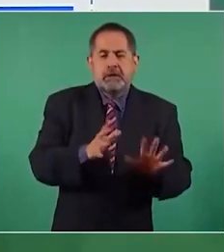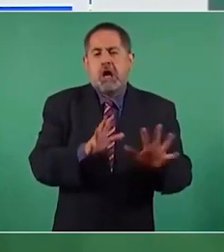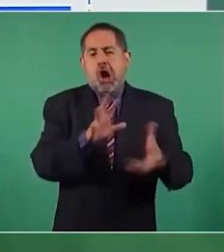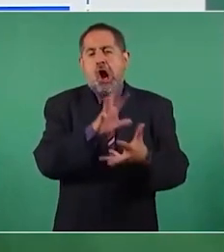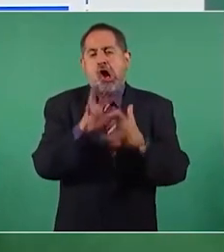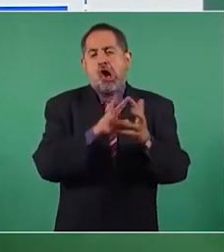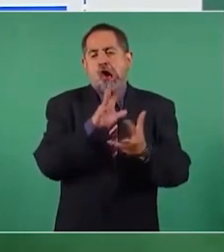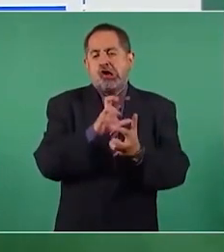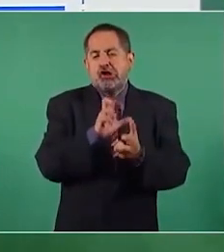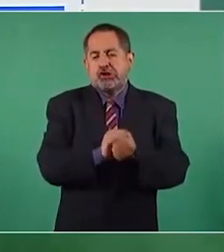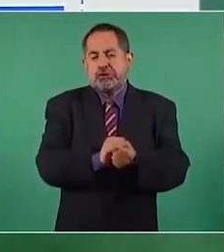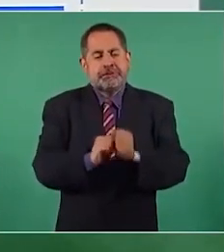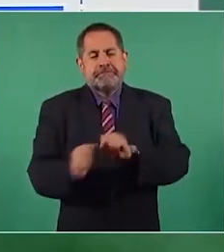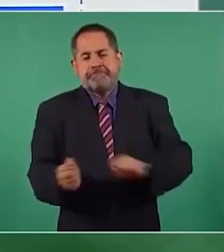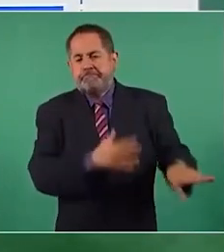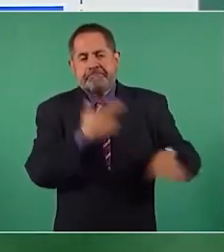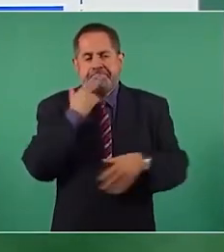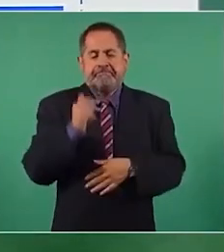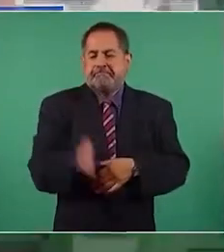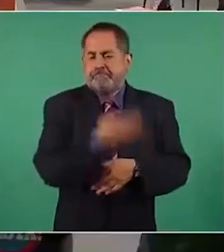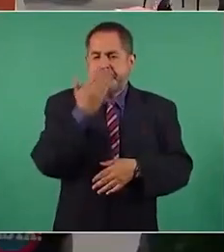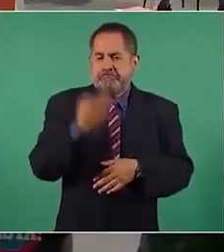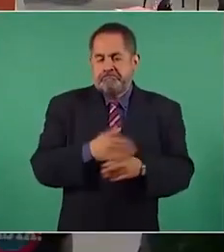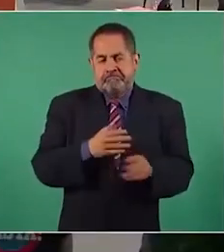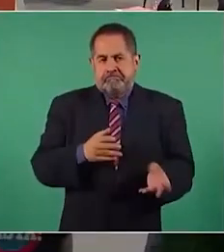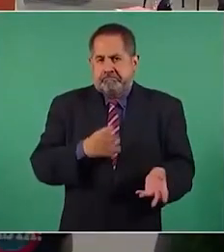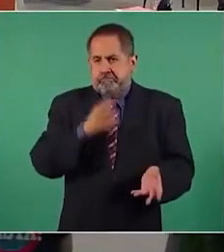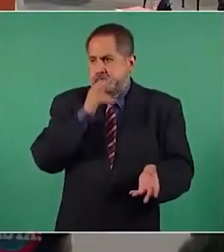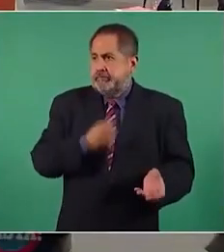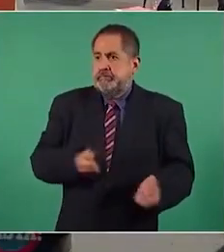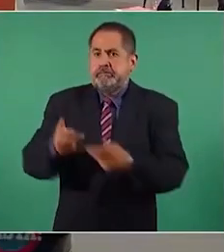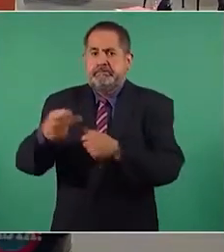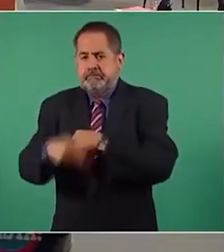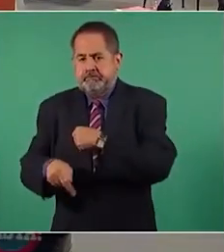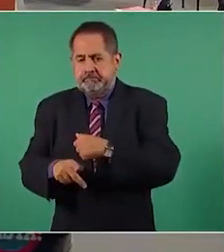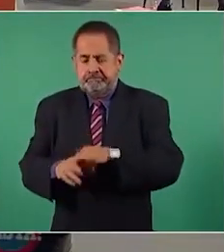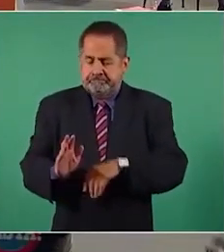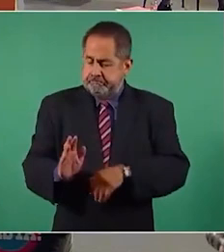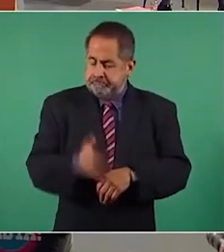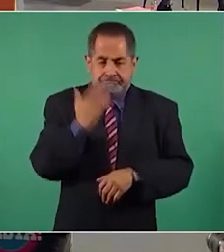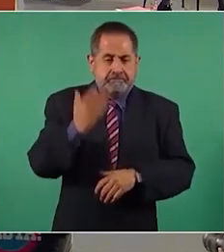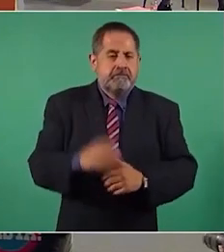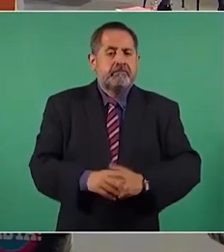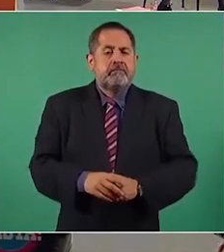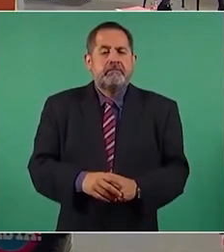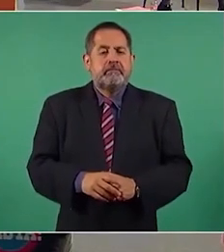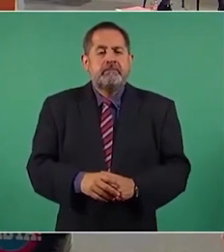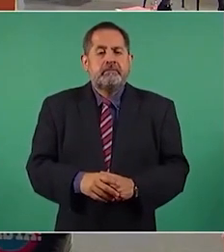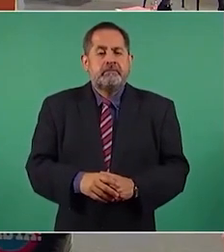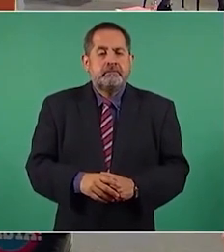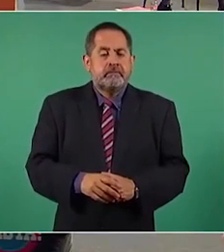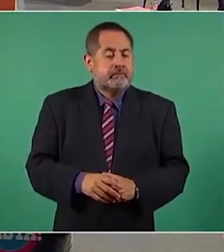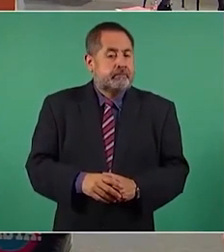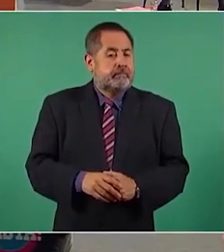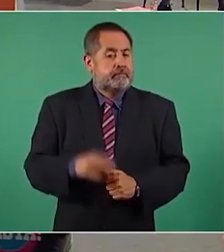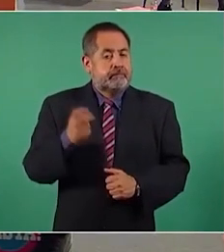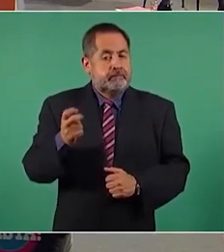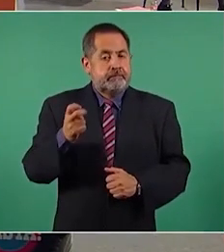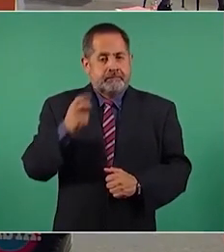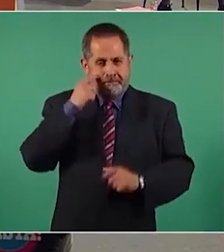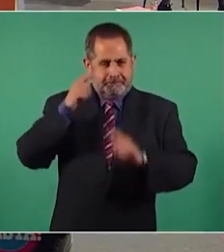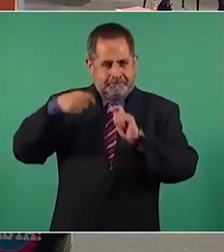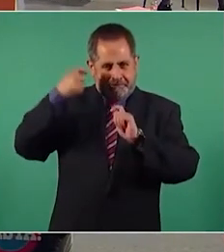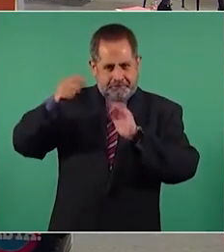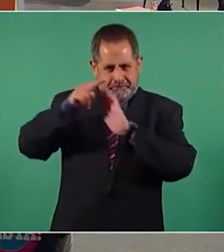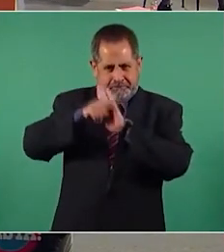chatarrizados con el objetivo de sacarlos de la circulación del mercado. Entonces, tenemos un pequeño video